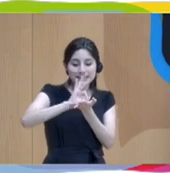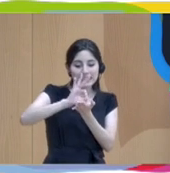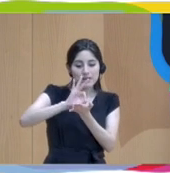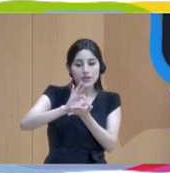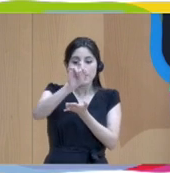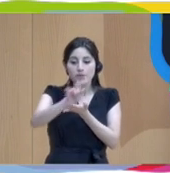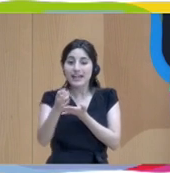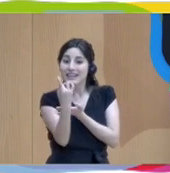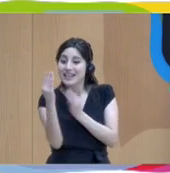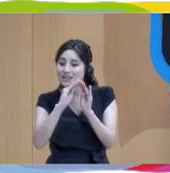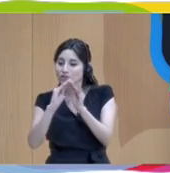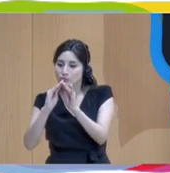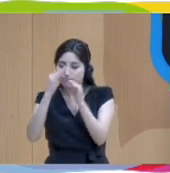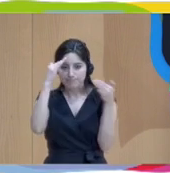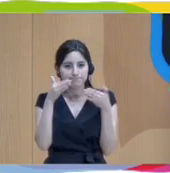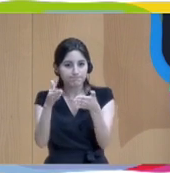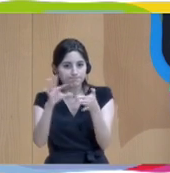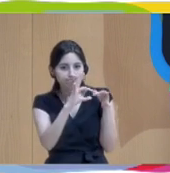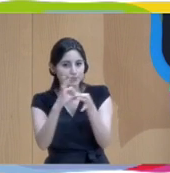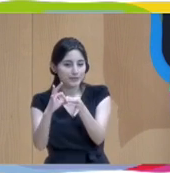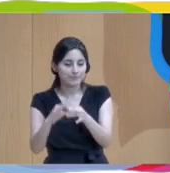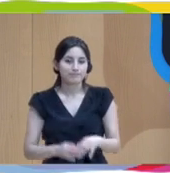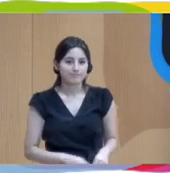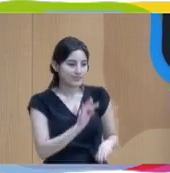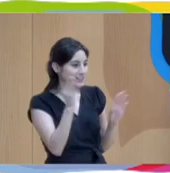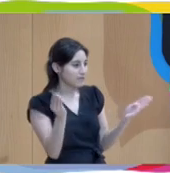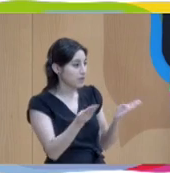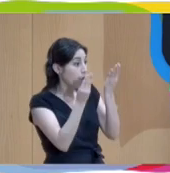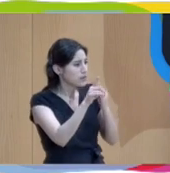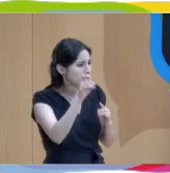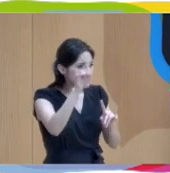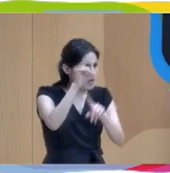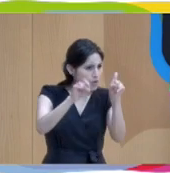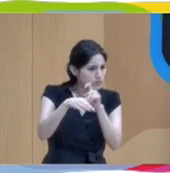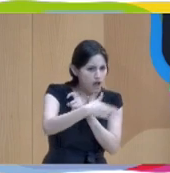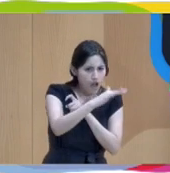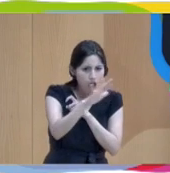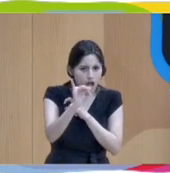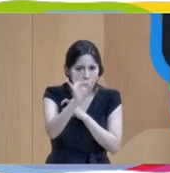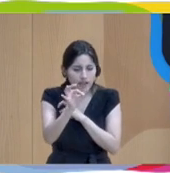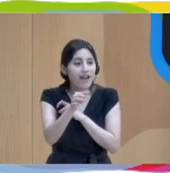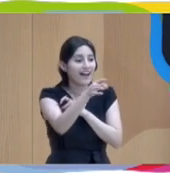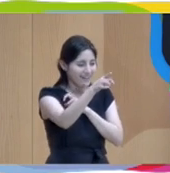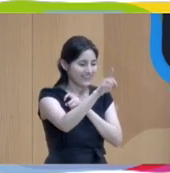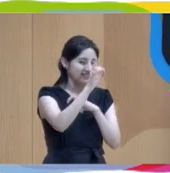tienen las personas. Que vayamos a mejor, que es lo importante. ¿Había pregunta por ahí? Sí, ¿verdad? Ahí. ¿Sí?